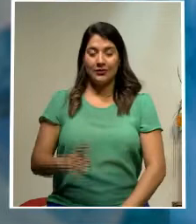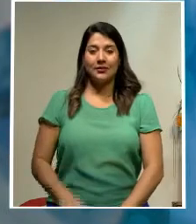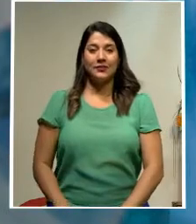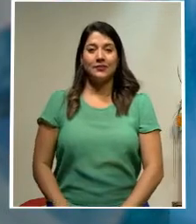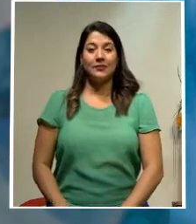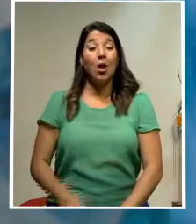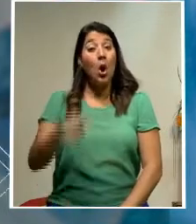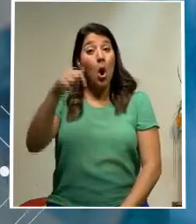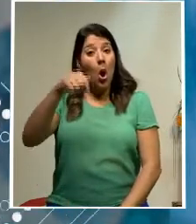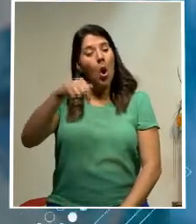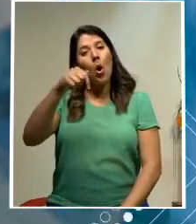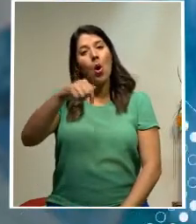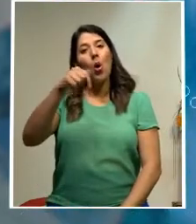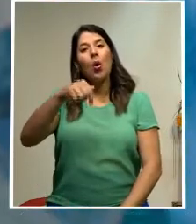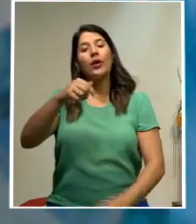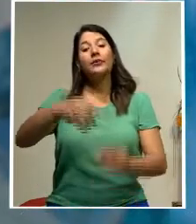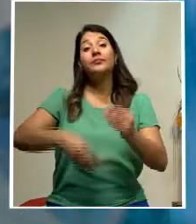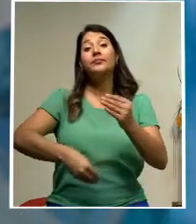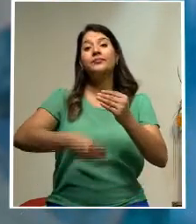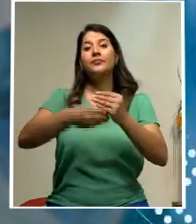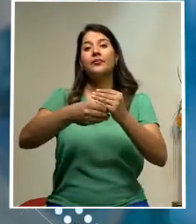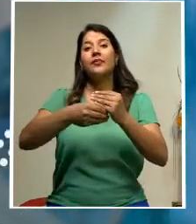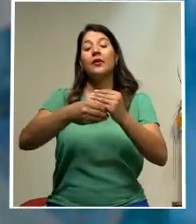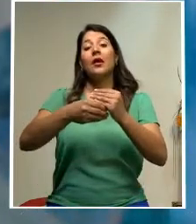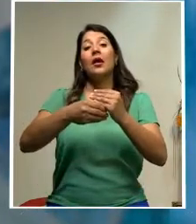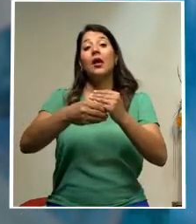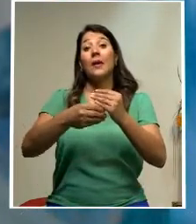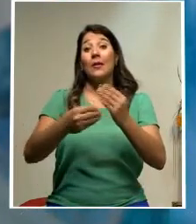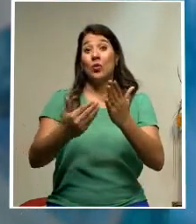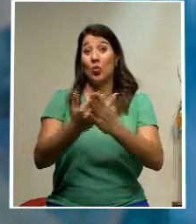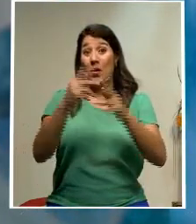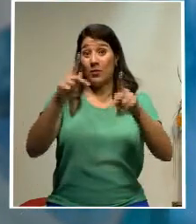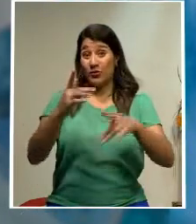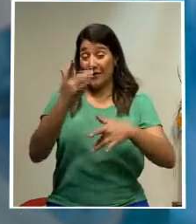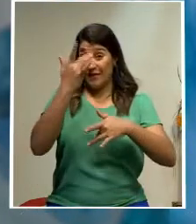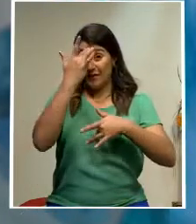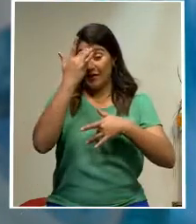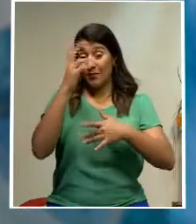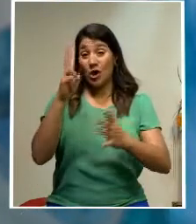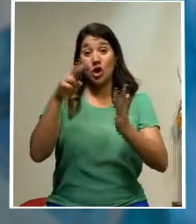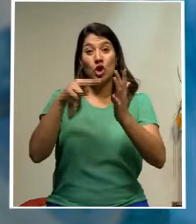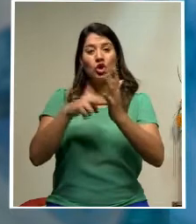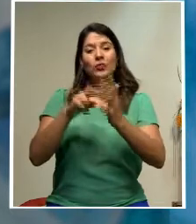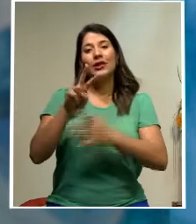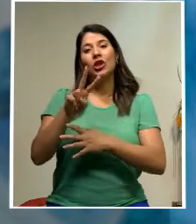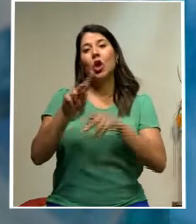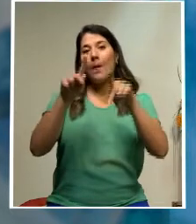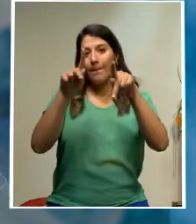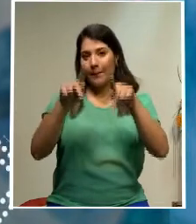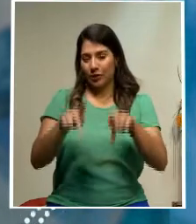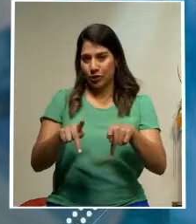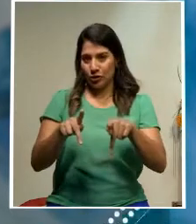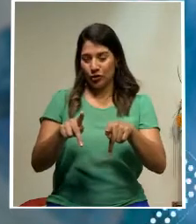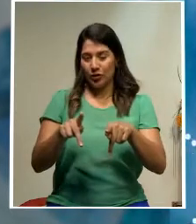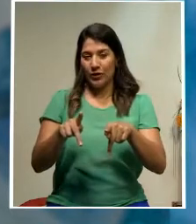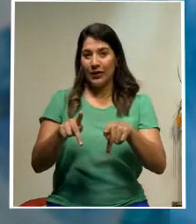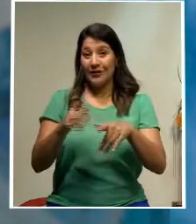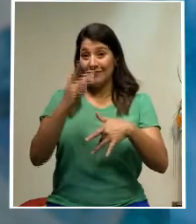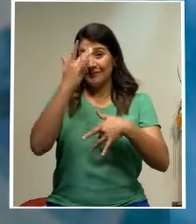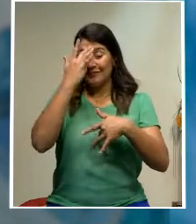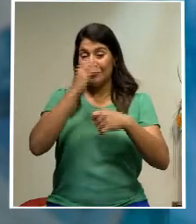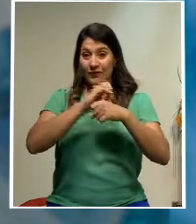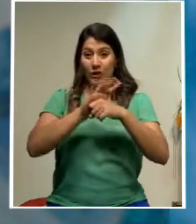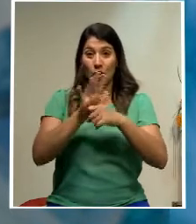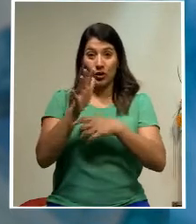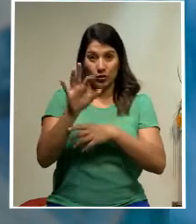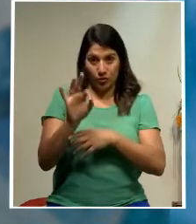Hoy se registran un total de nuevos casos de 2002 nuevos contagios confirmados.